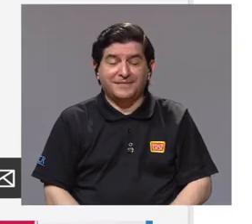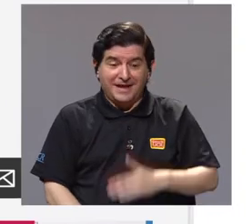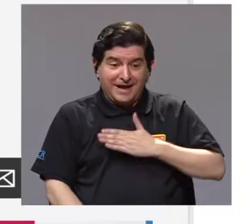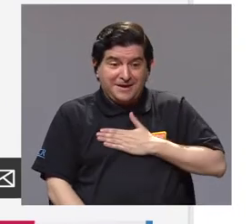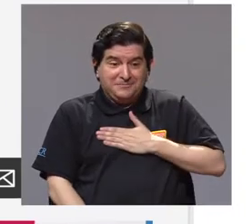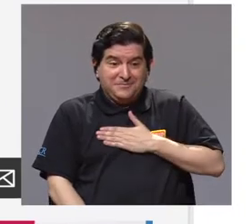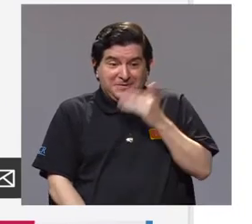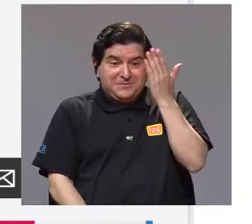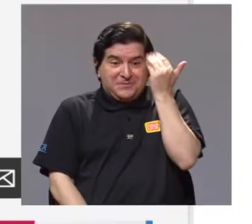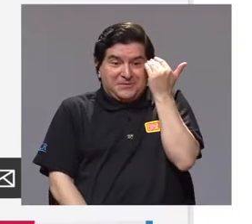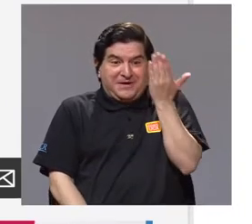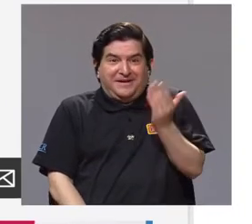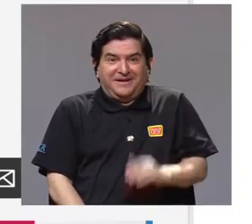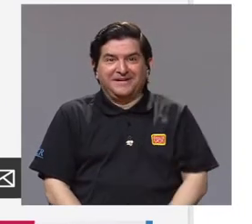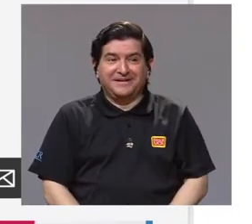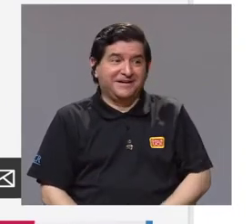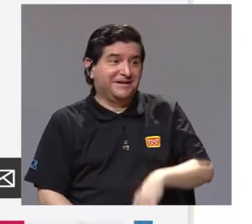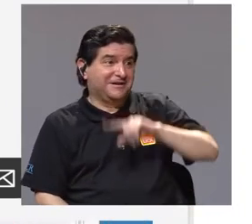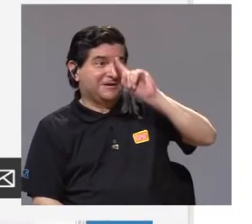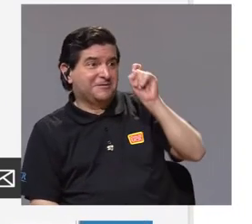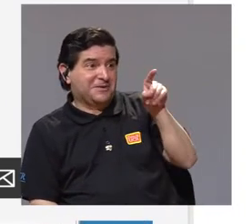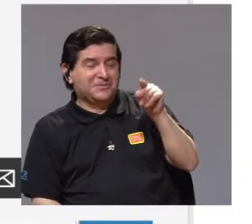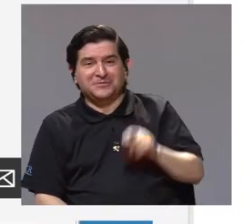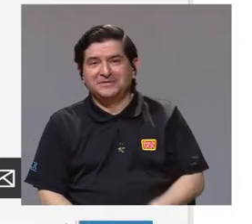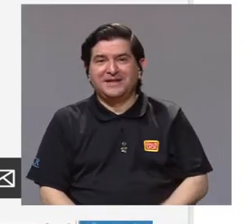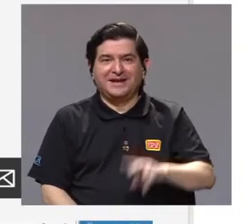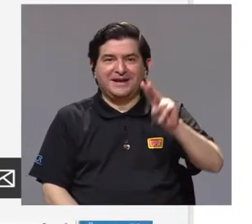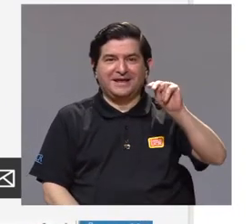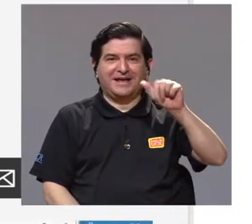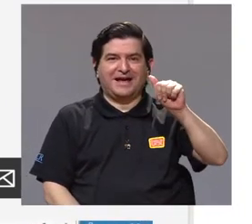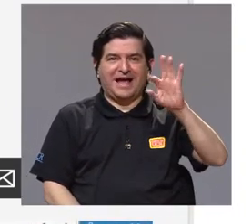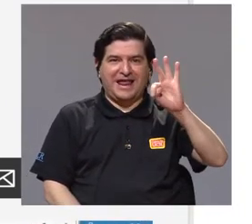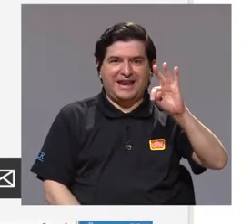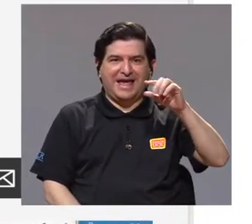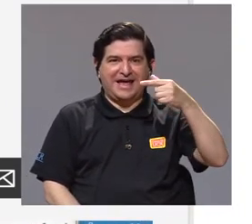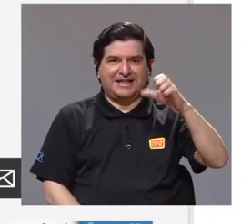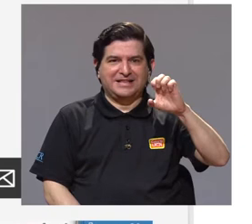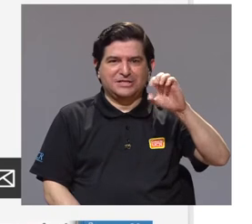Bueno, ¿por qué a mí? Habría que preguntárselo a ellos.